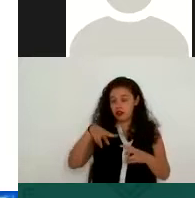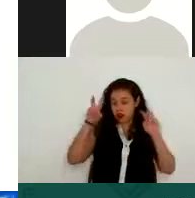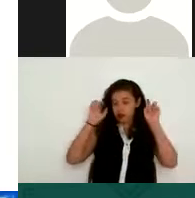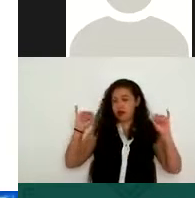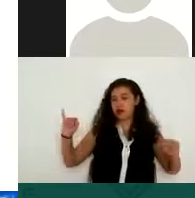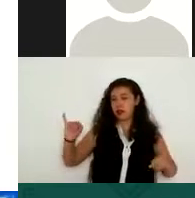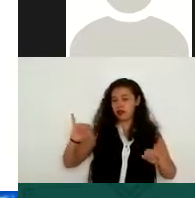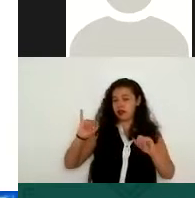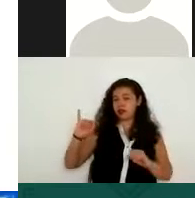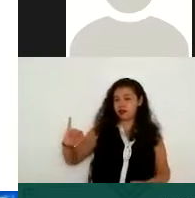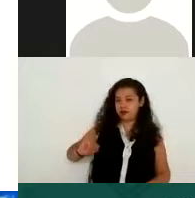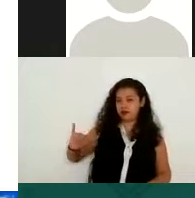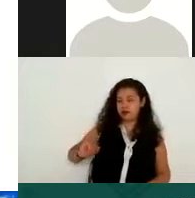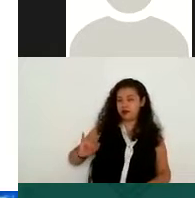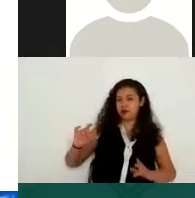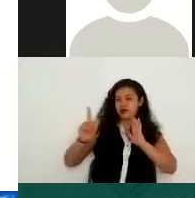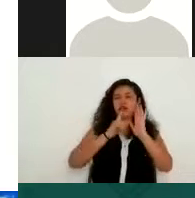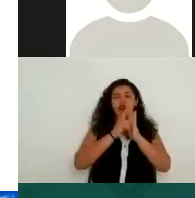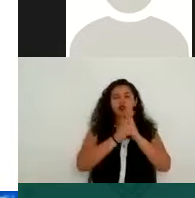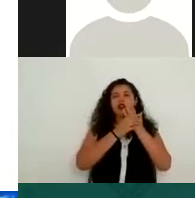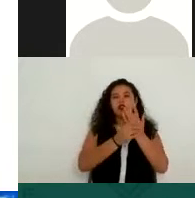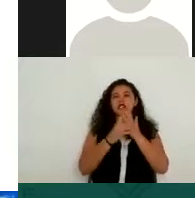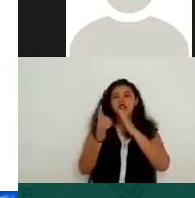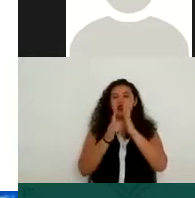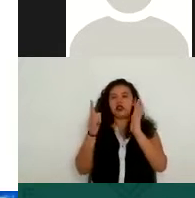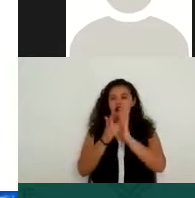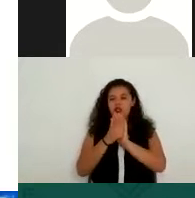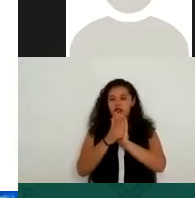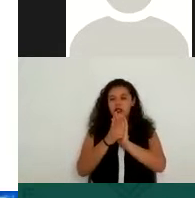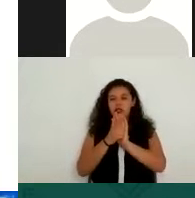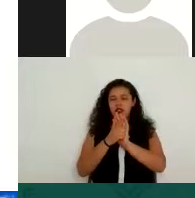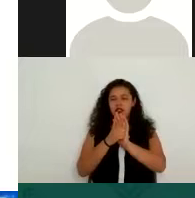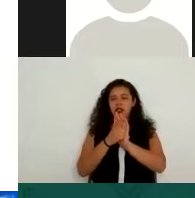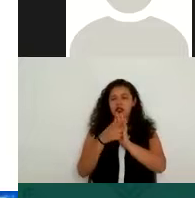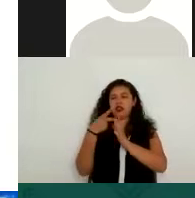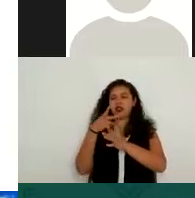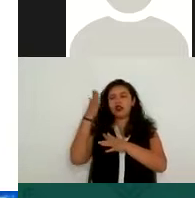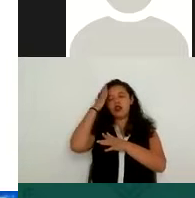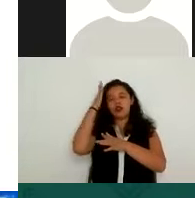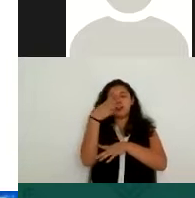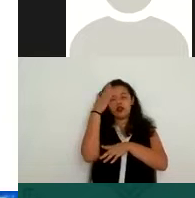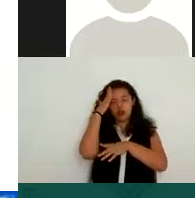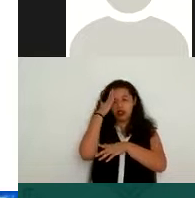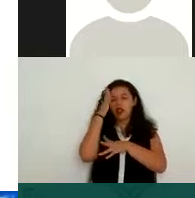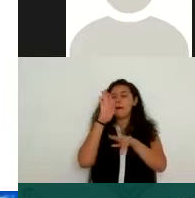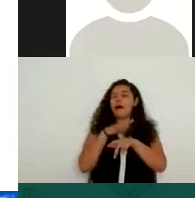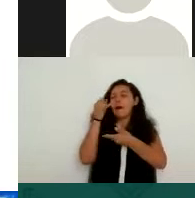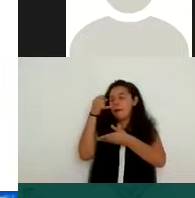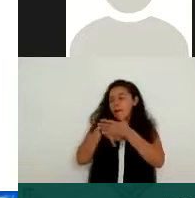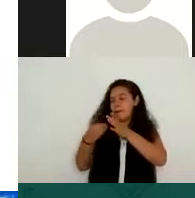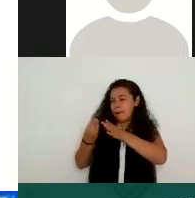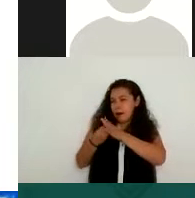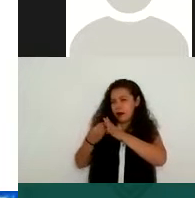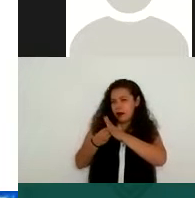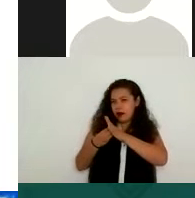Refiere la ley a aquellos datos personales que afectan a la esfera más íntima de su titular, o cuya utilización indebida pueda